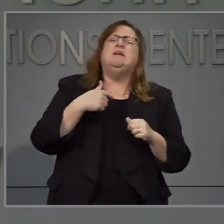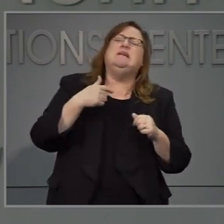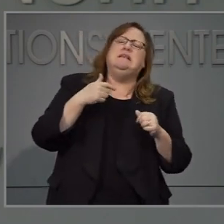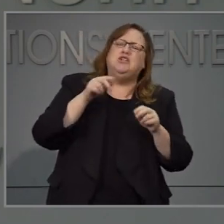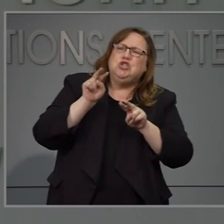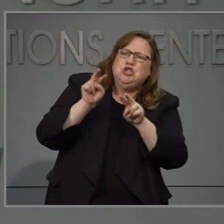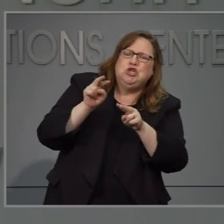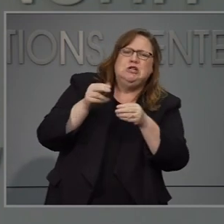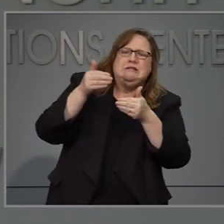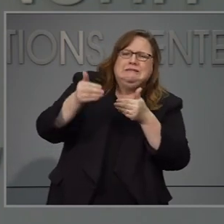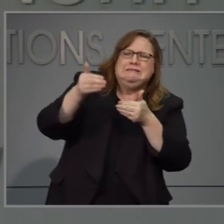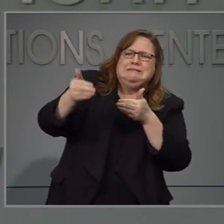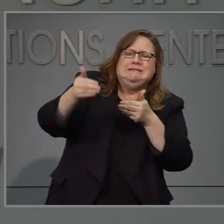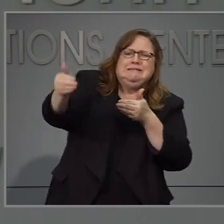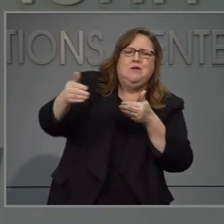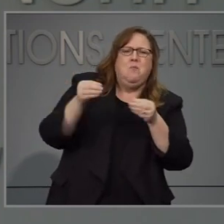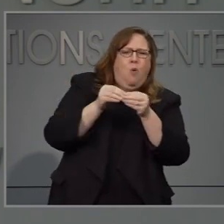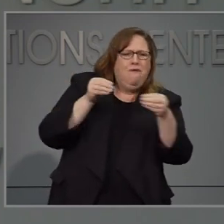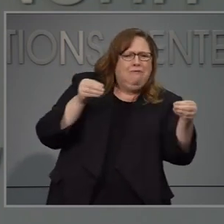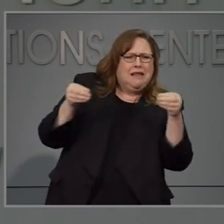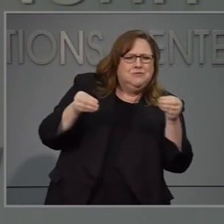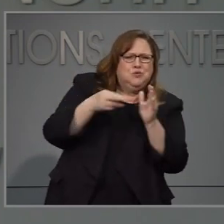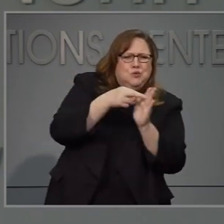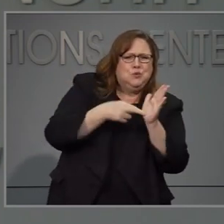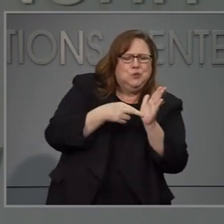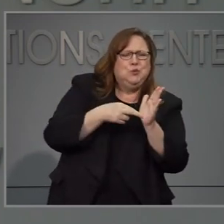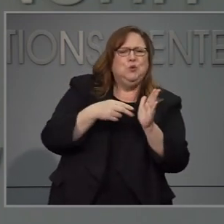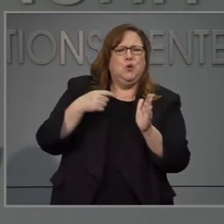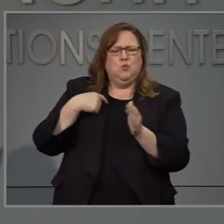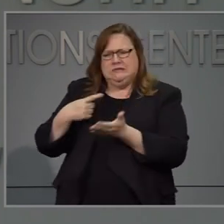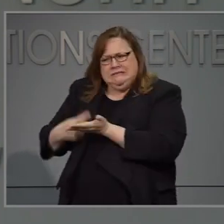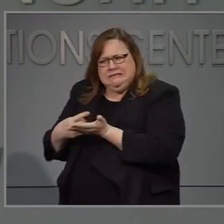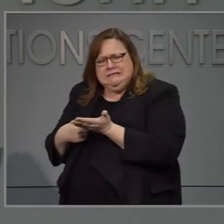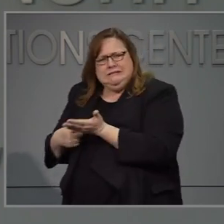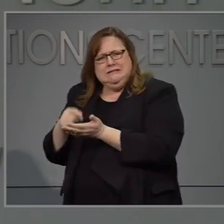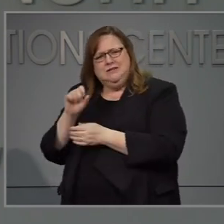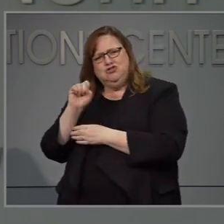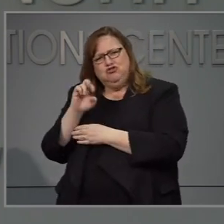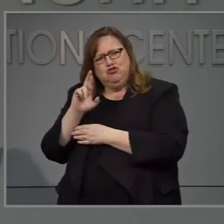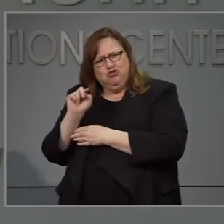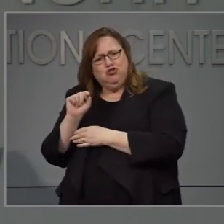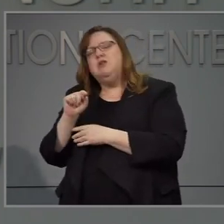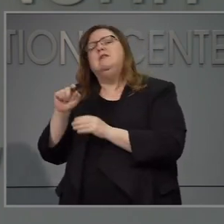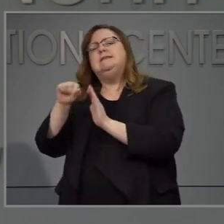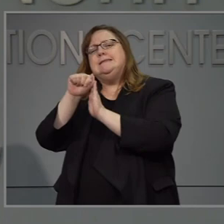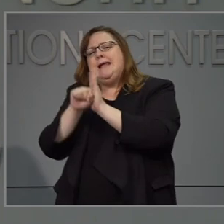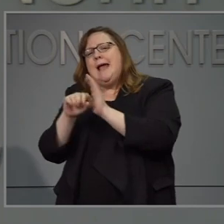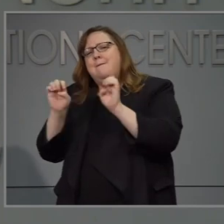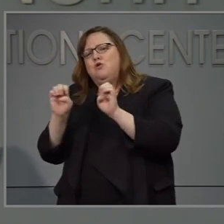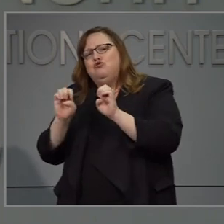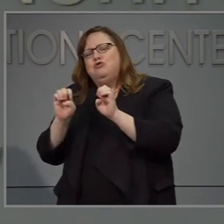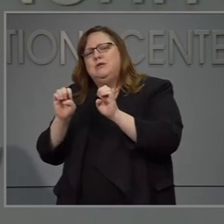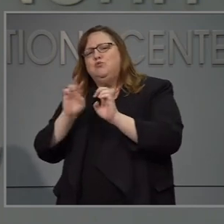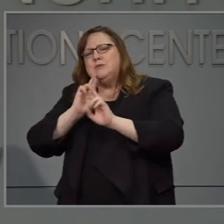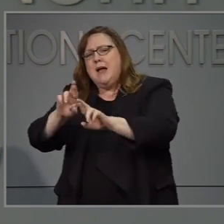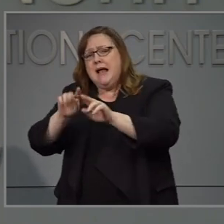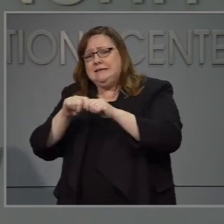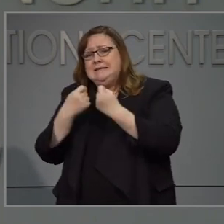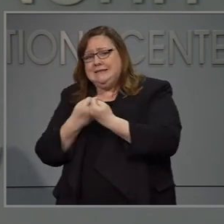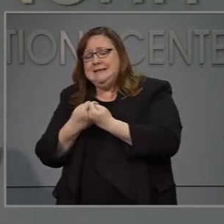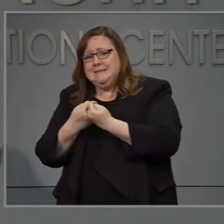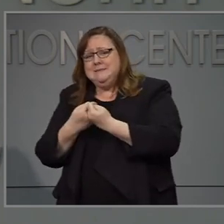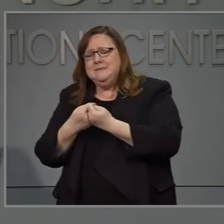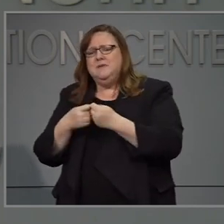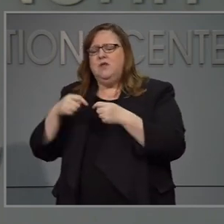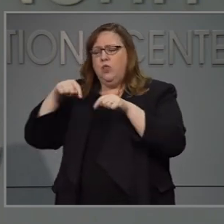restricciones para continuar con el plan. Nosotros estamos trabajando con ser para prono mi pronosticar a